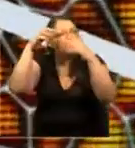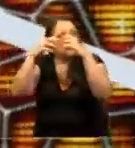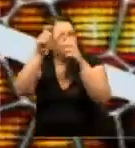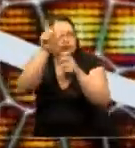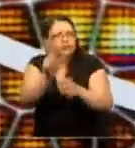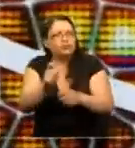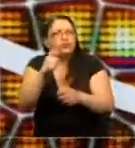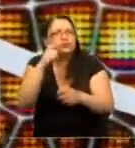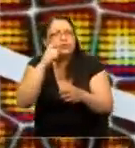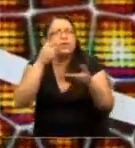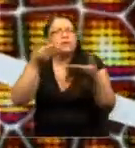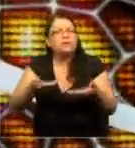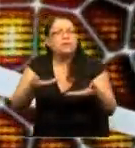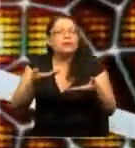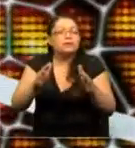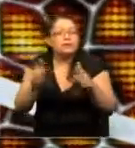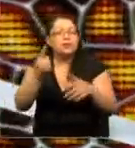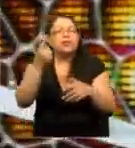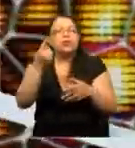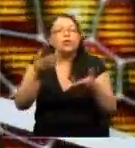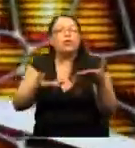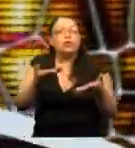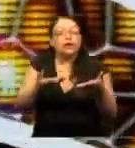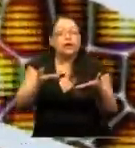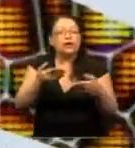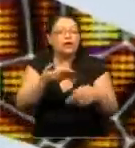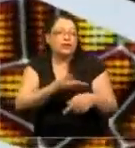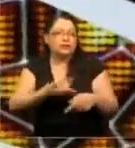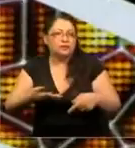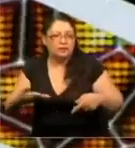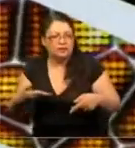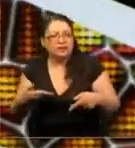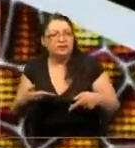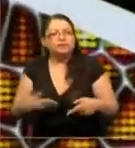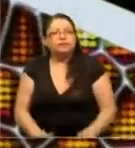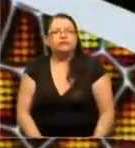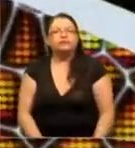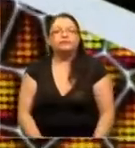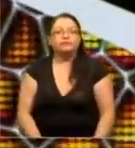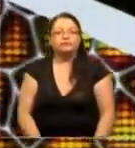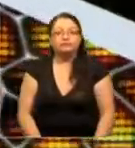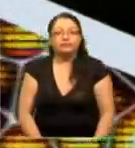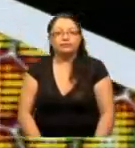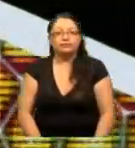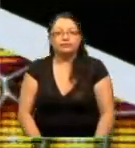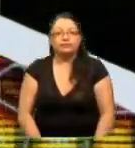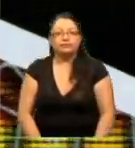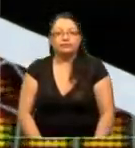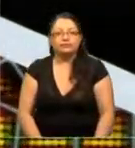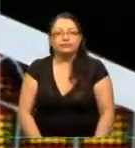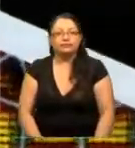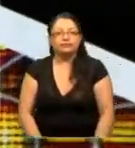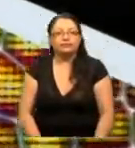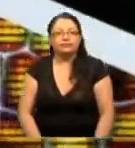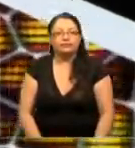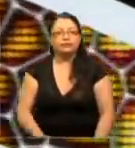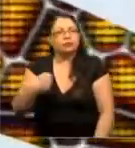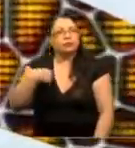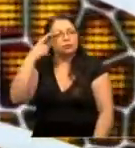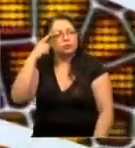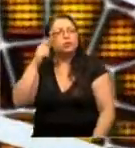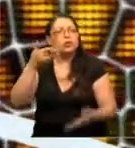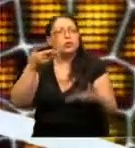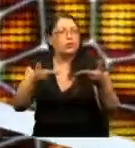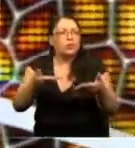pesa aproximadamente un kilo y medio y a pesar de un peso y un tamaño más bien contenido,